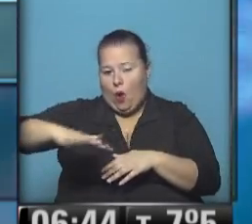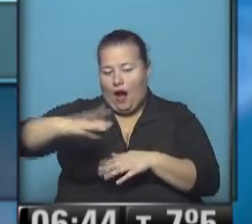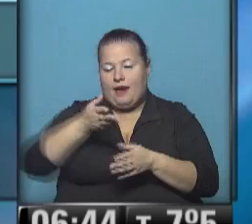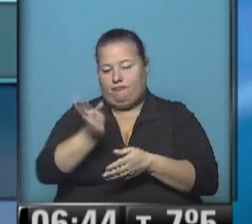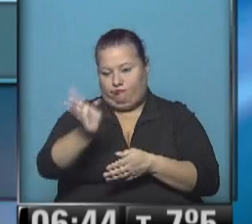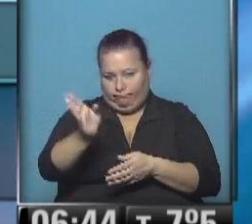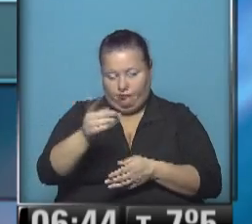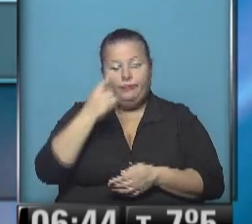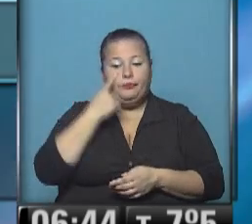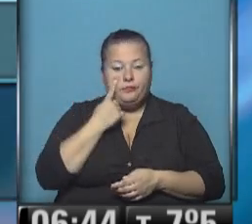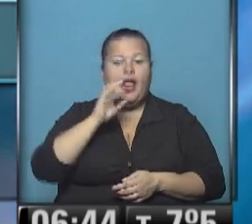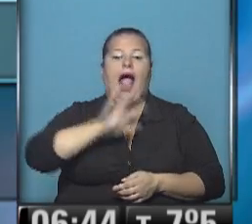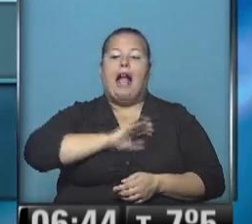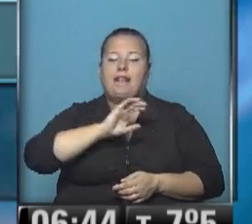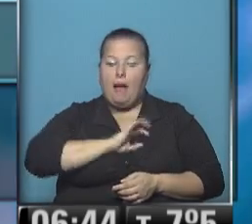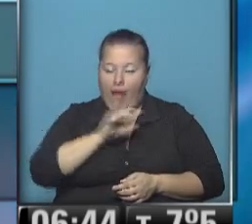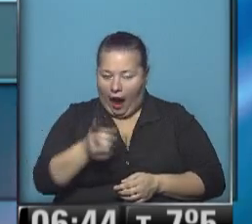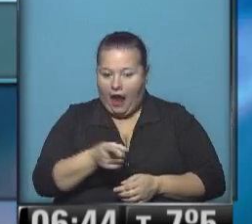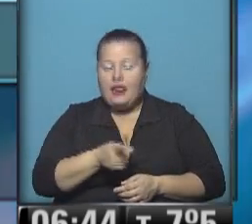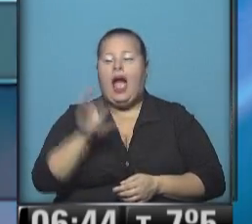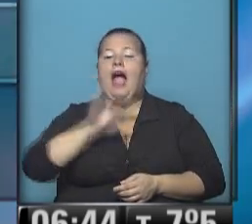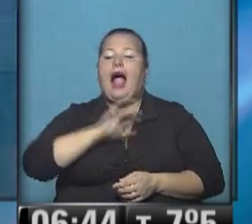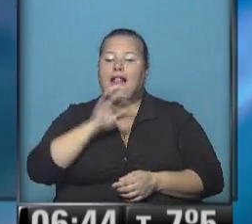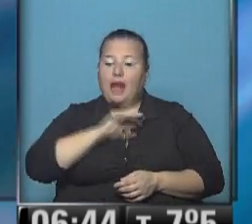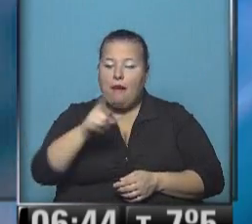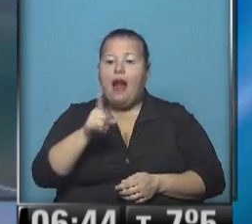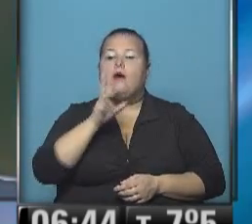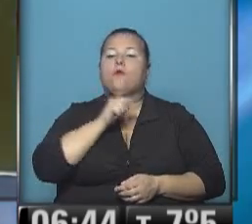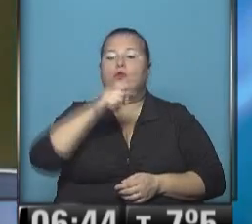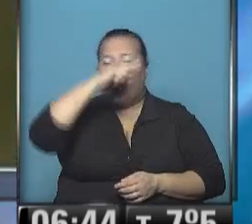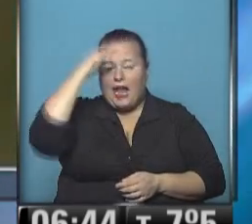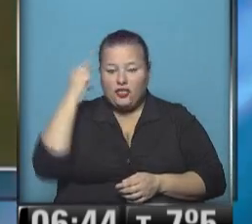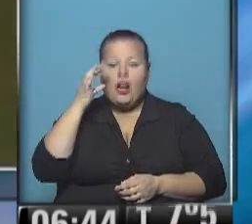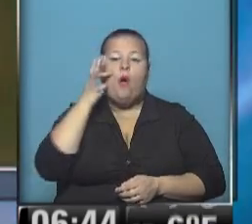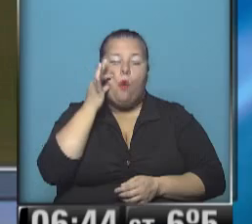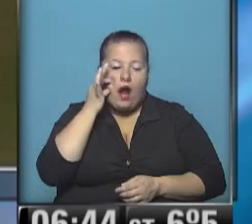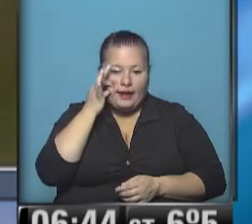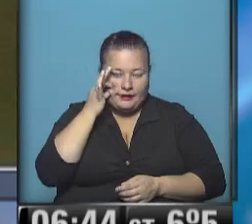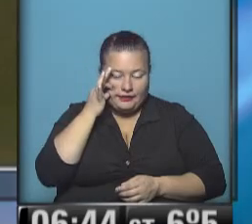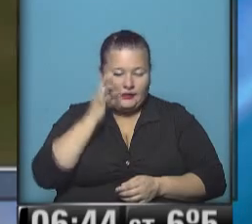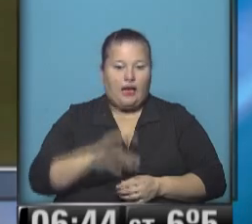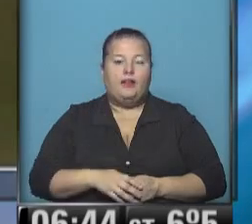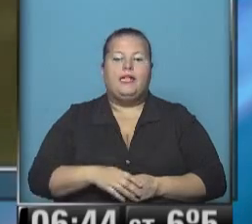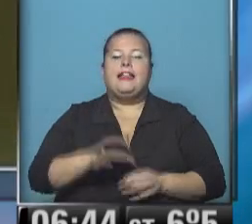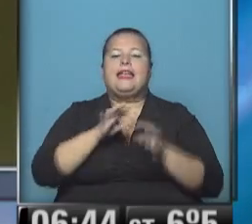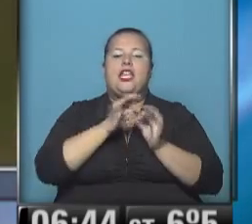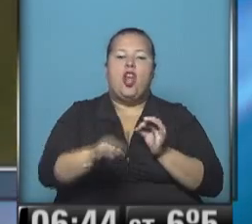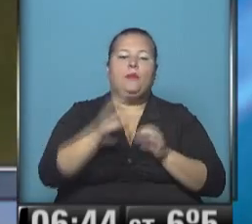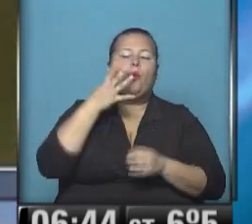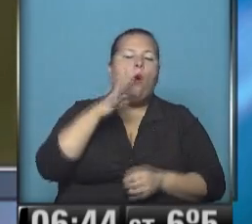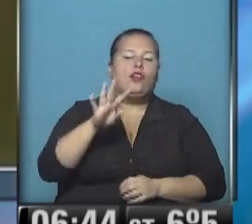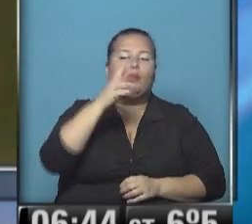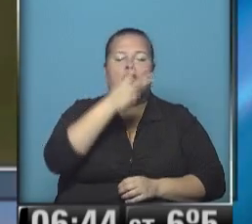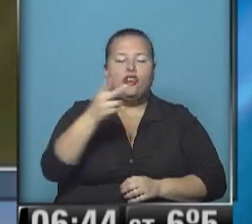camino. Atención Catamarca, Catamarca, Ruta Nacional 40, de los kilómetros 4